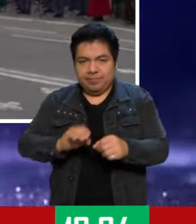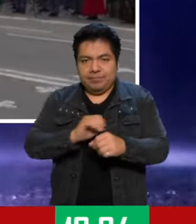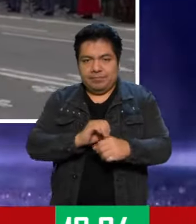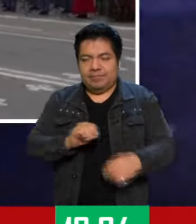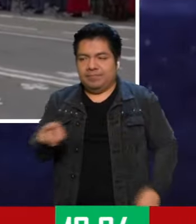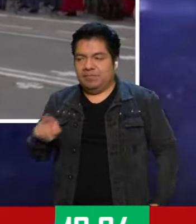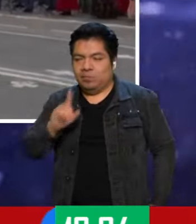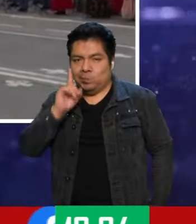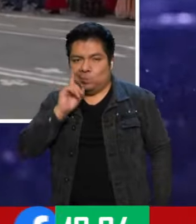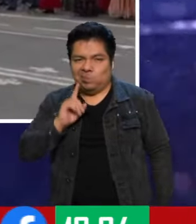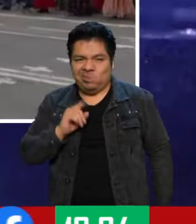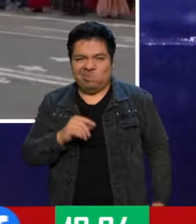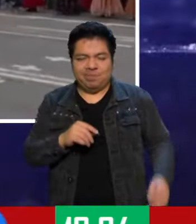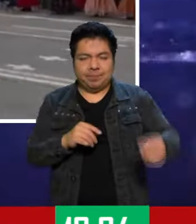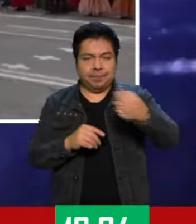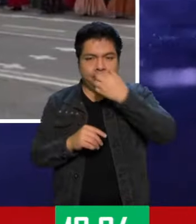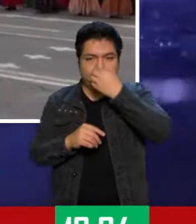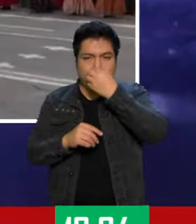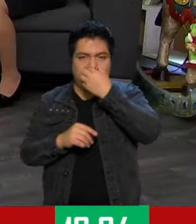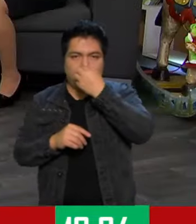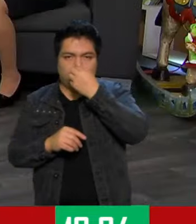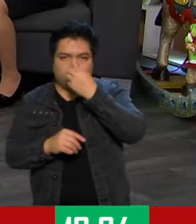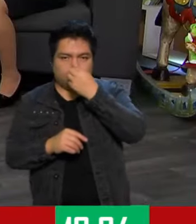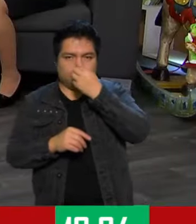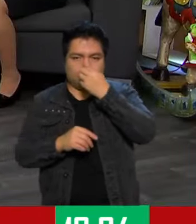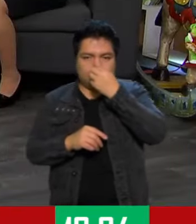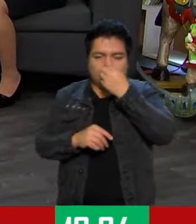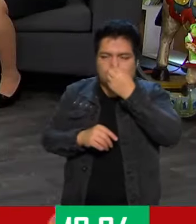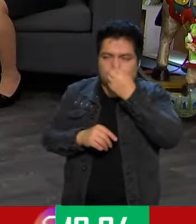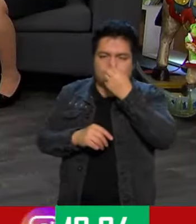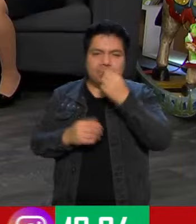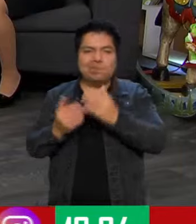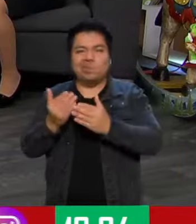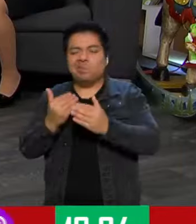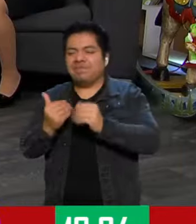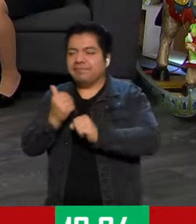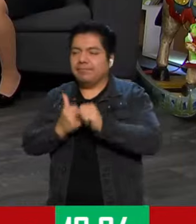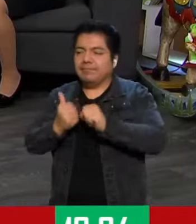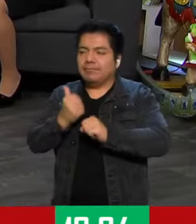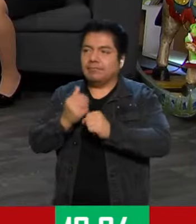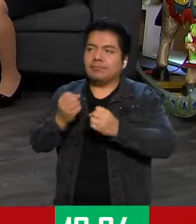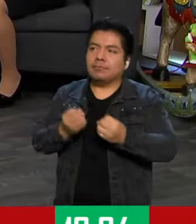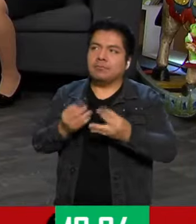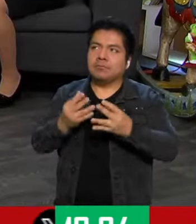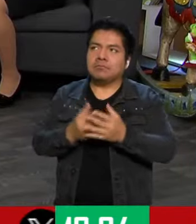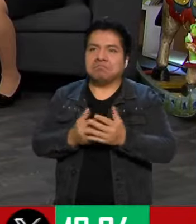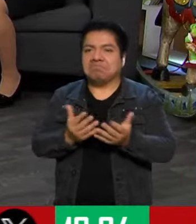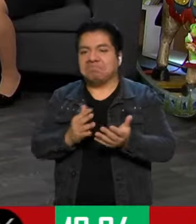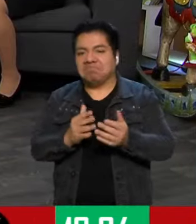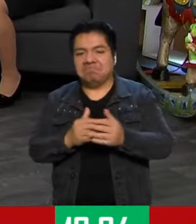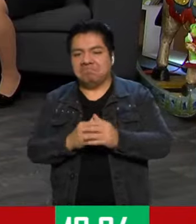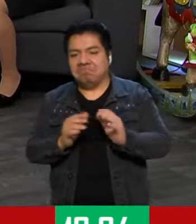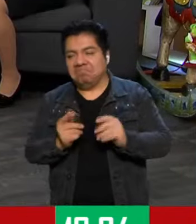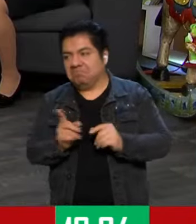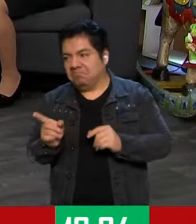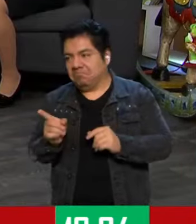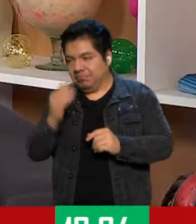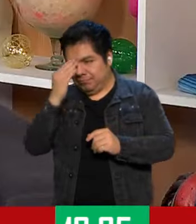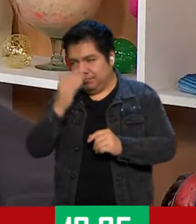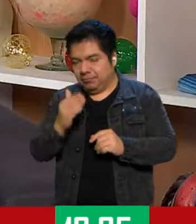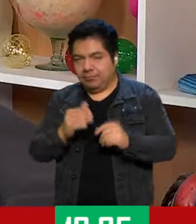personal femenino. Y va creciendo, ¿En cuánto estábamos hace unos años, hace unos tres excesos? Eso, los números los maneja la capitán. venga.